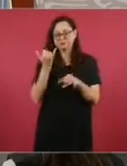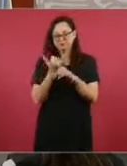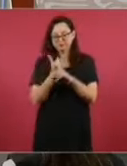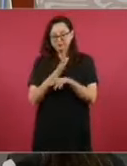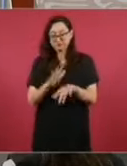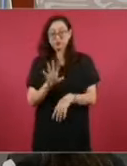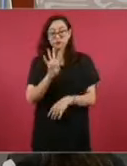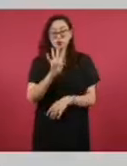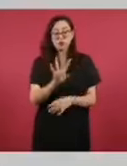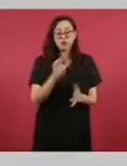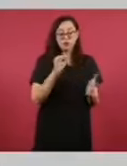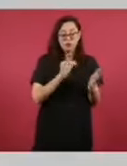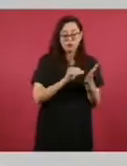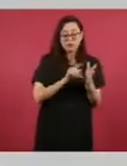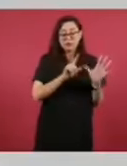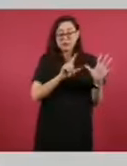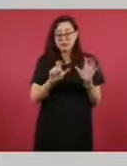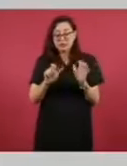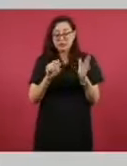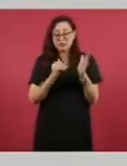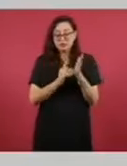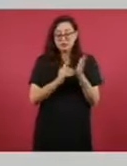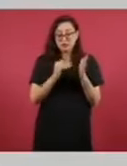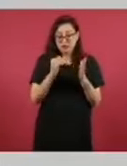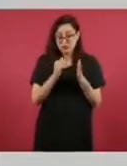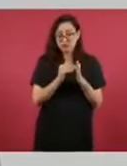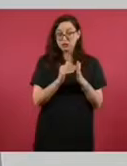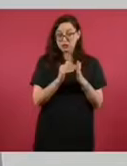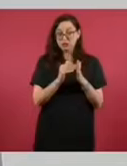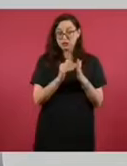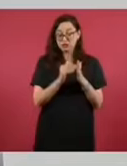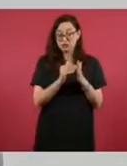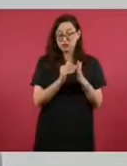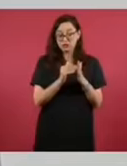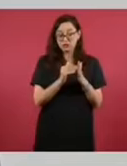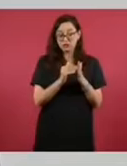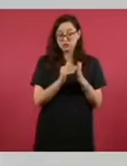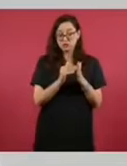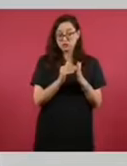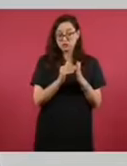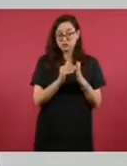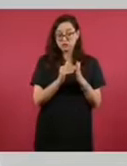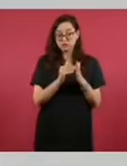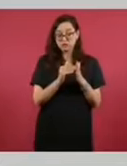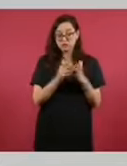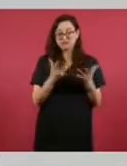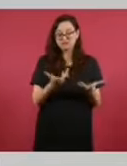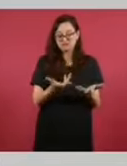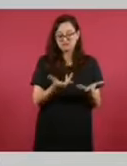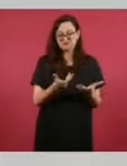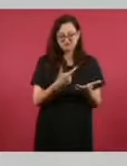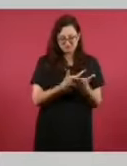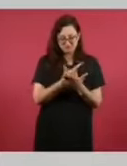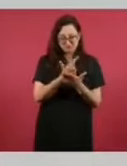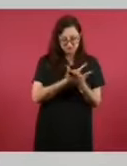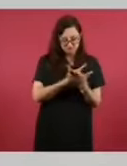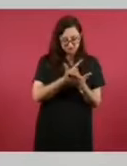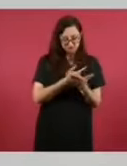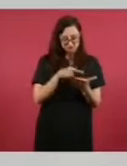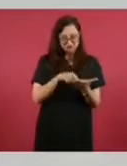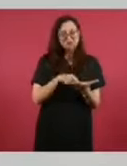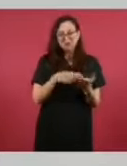Cuatro mil setecientos millones, cerca del cincuenta por ciento del total ya fueron aclarados